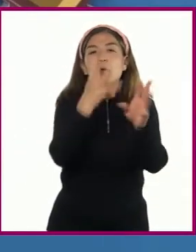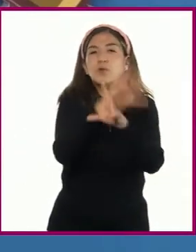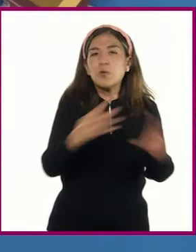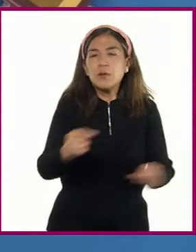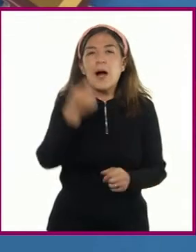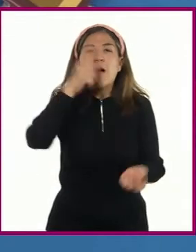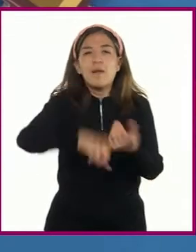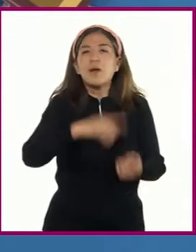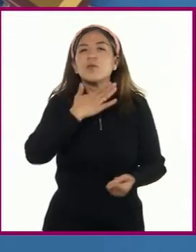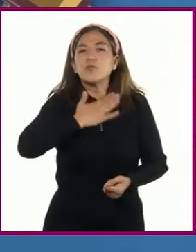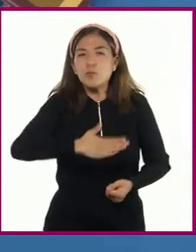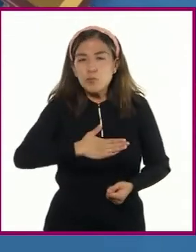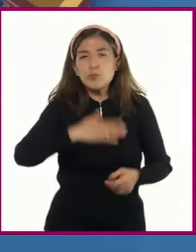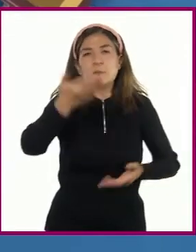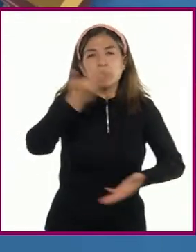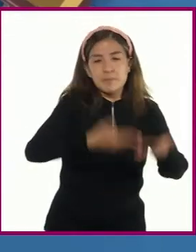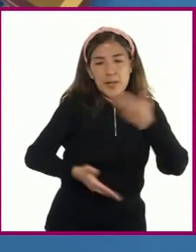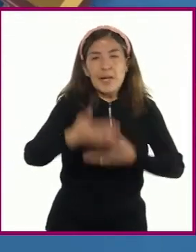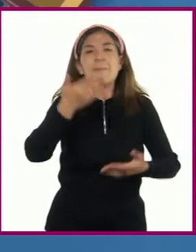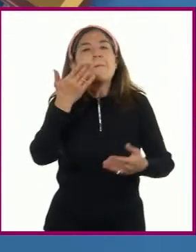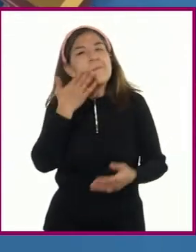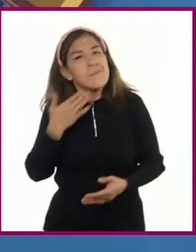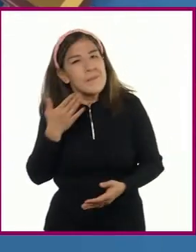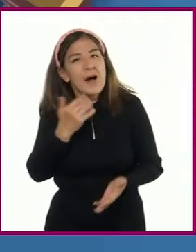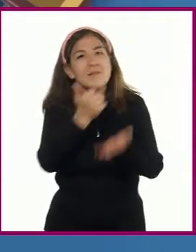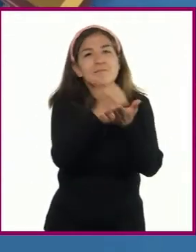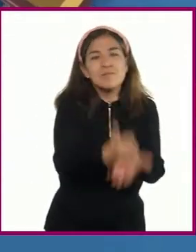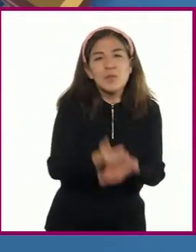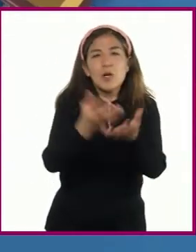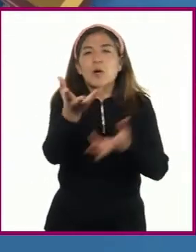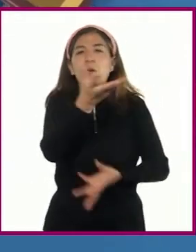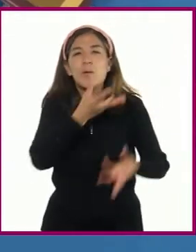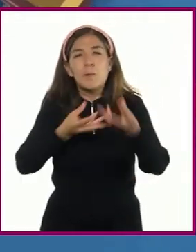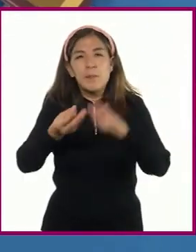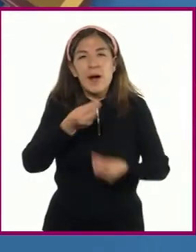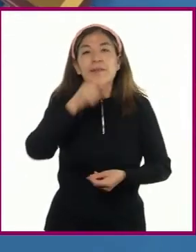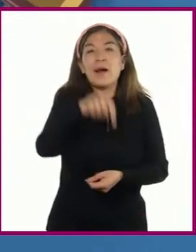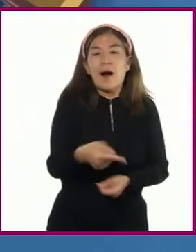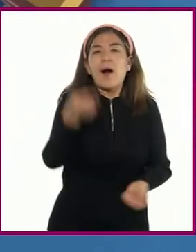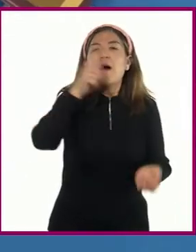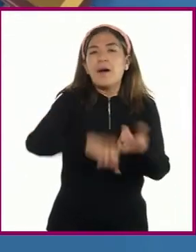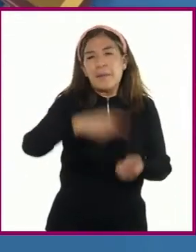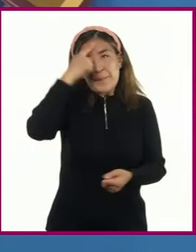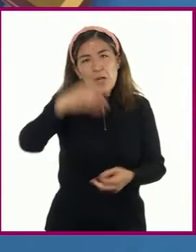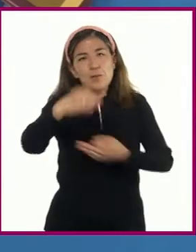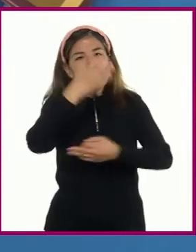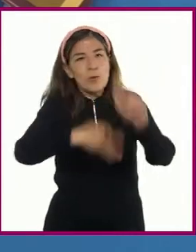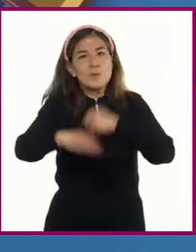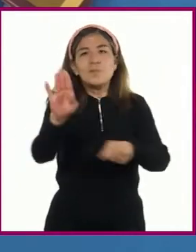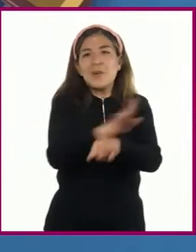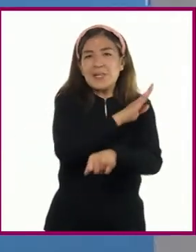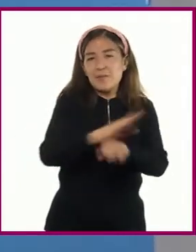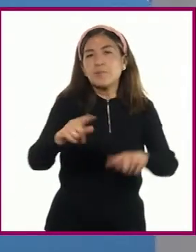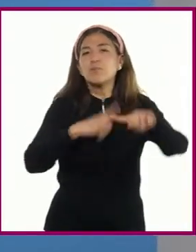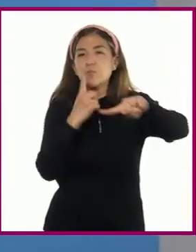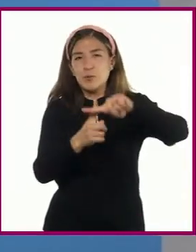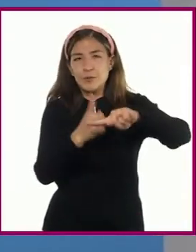ambiente de conciliación, de cordialidad y cooperación que resulte benéfico para todas las partes.